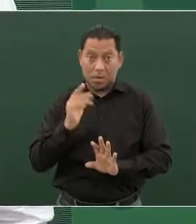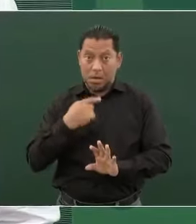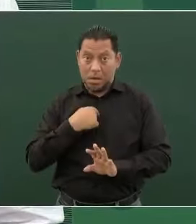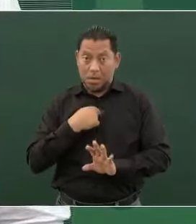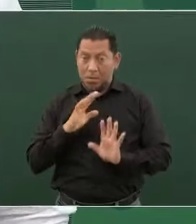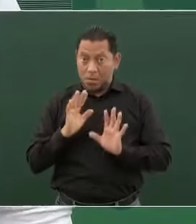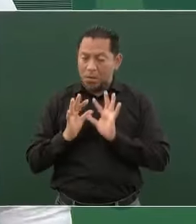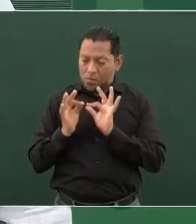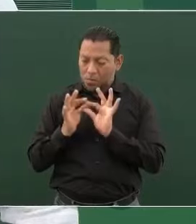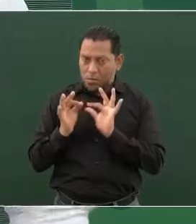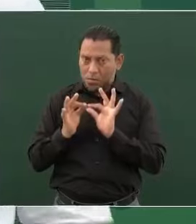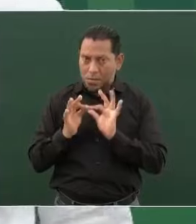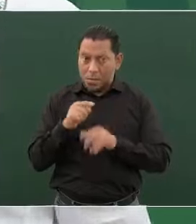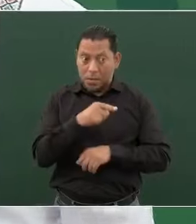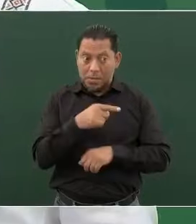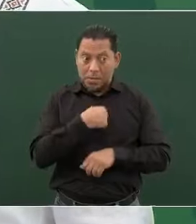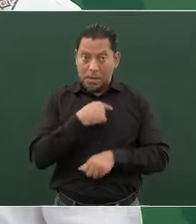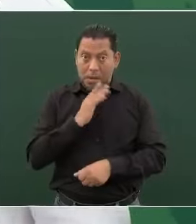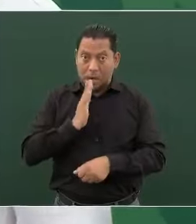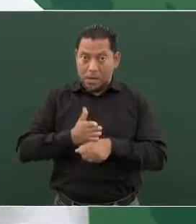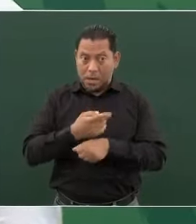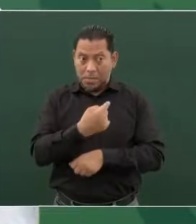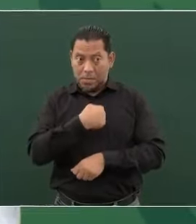a sancionar,